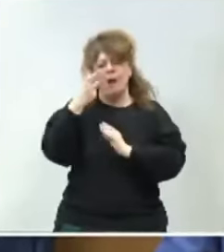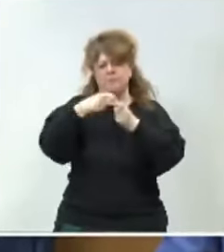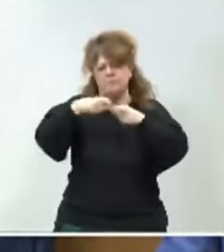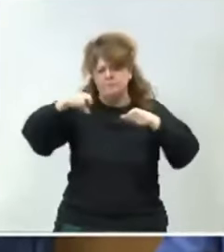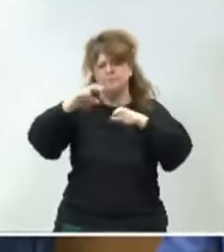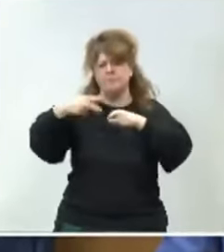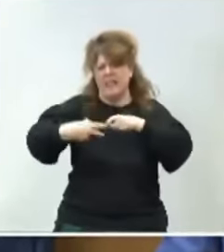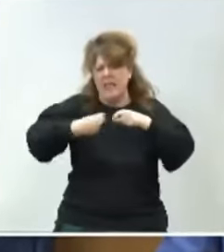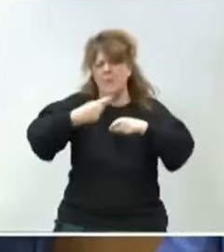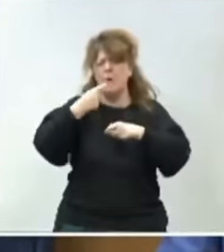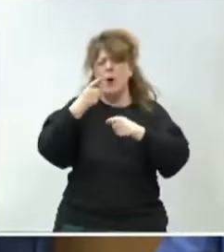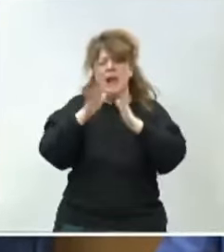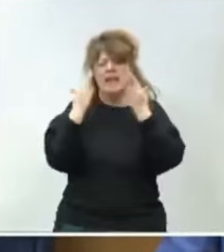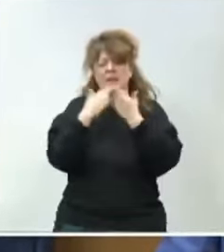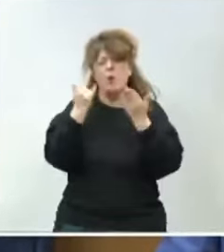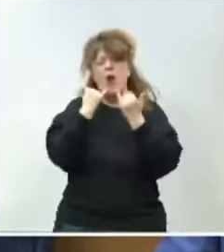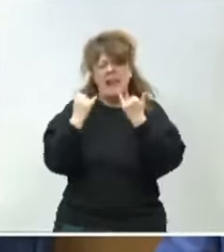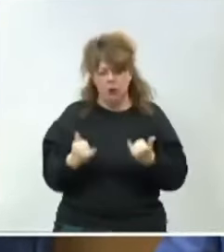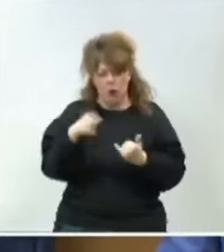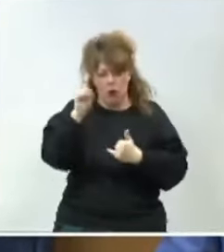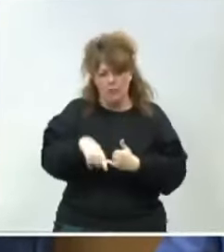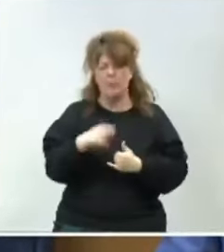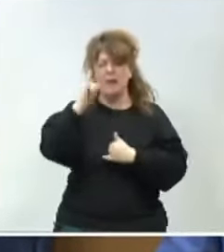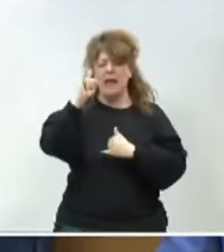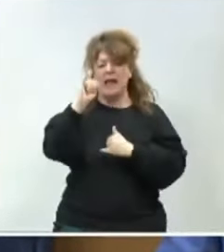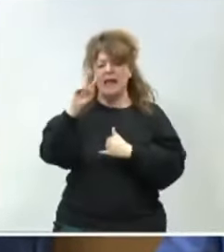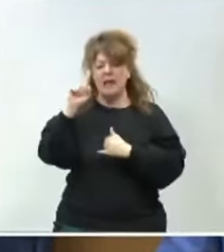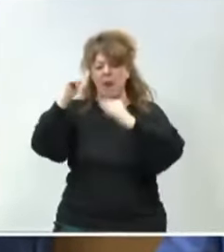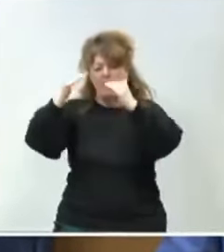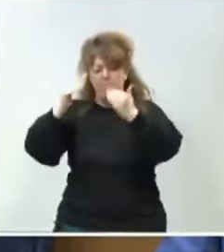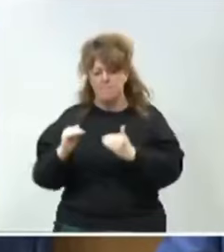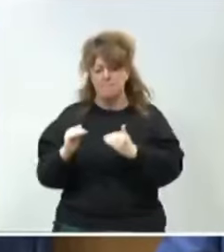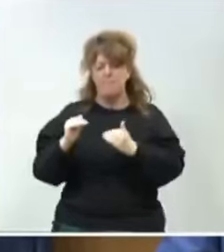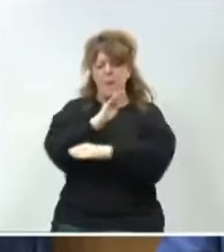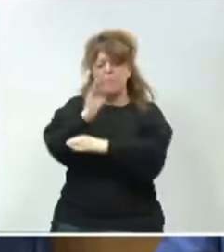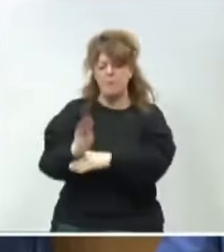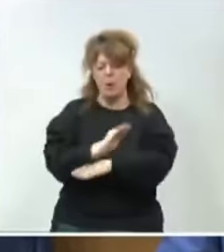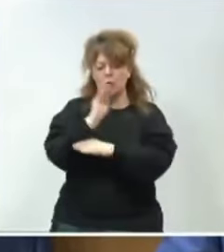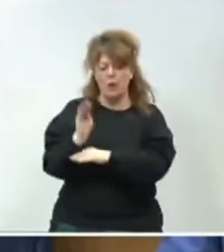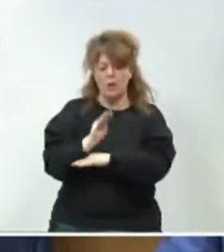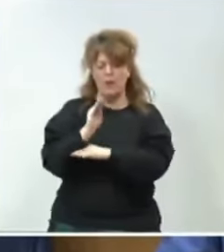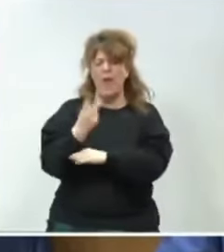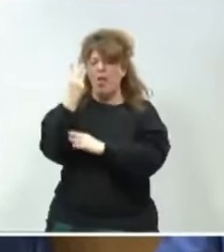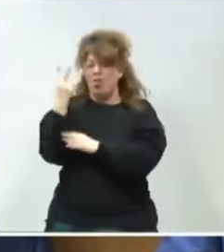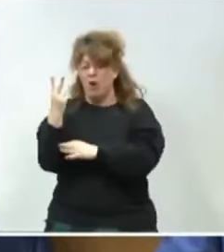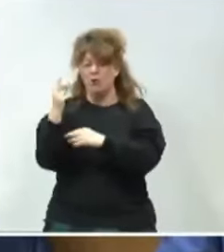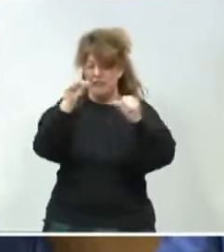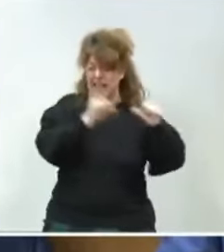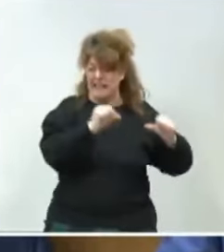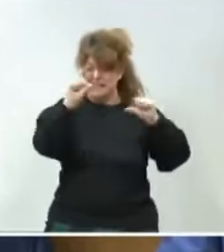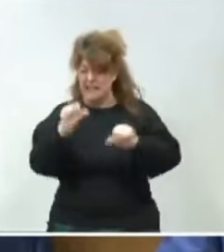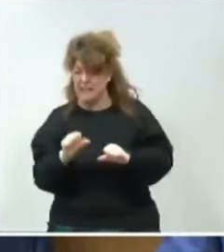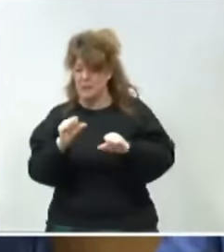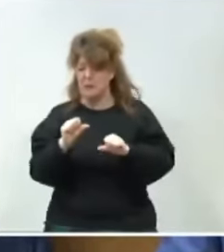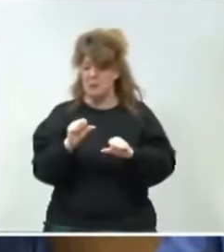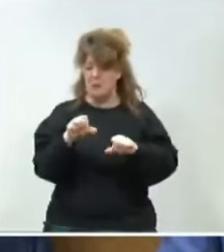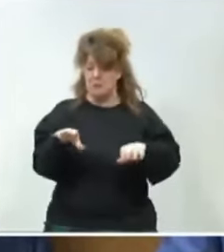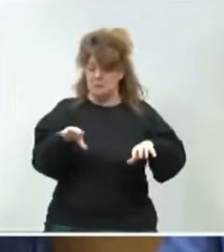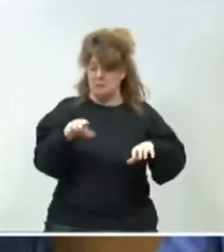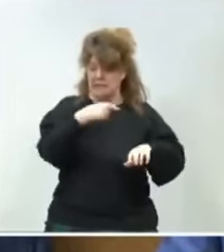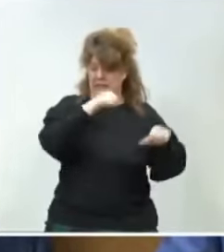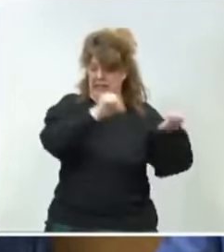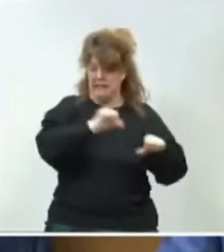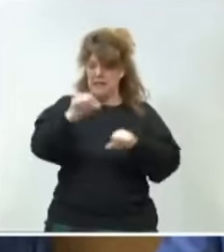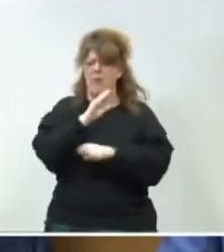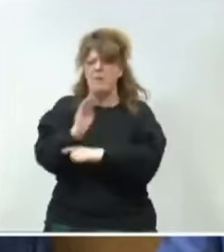del libro electrónico. Hemos bajado el IVA para proteger, durante las dos crisis que nuestro Gobierno ha administrado, para